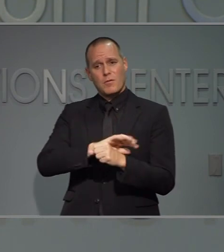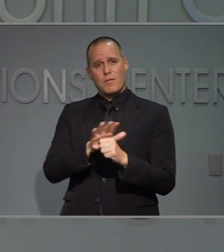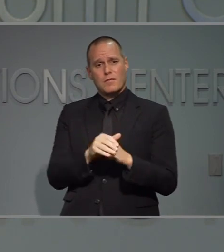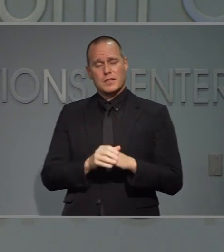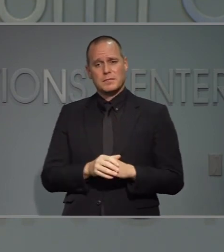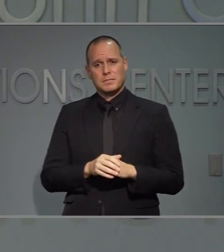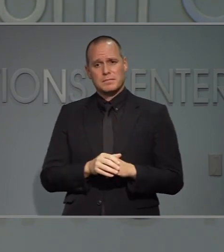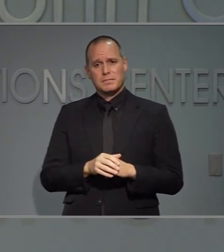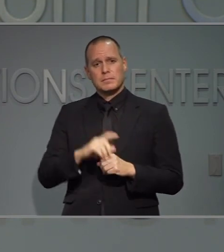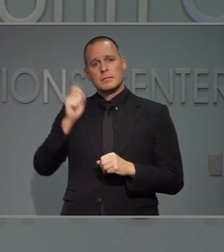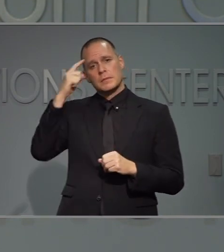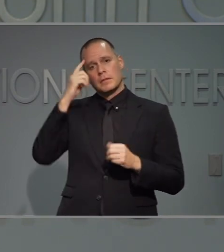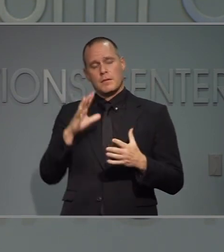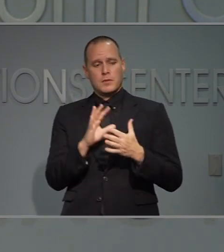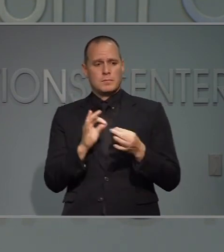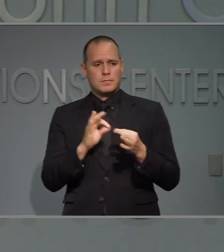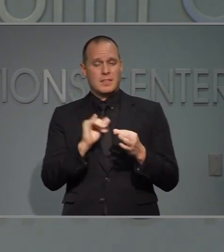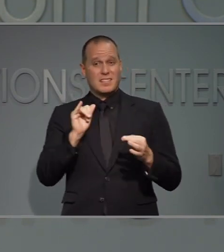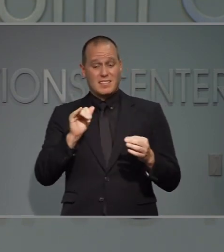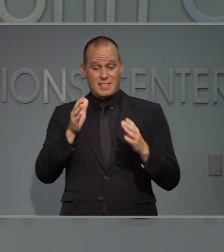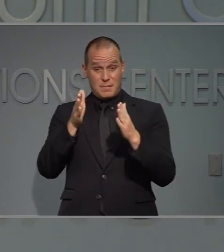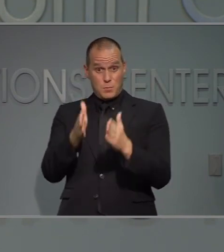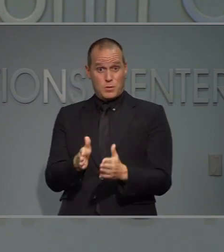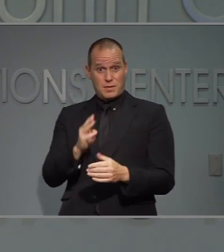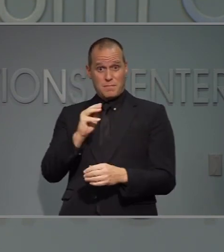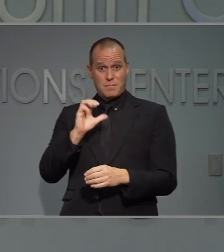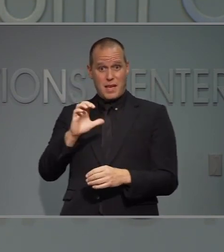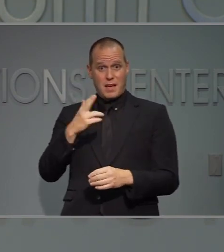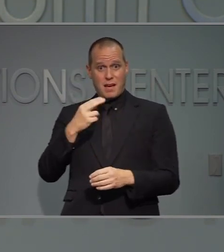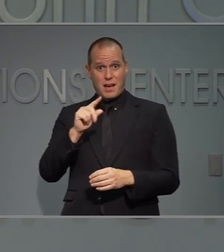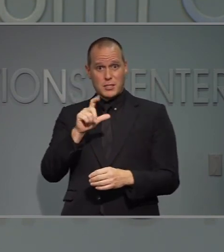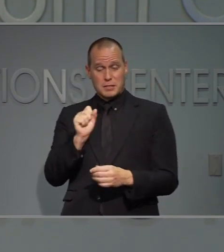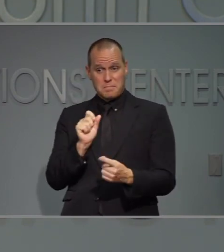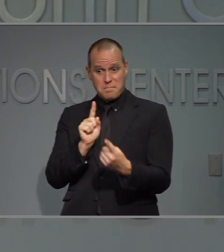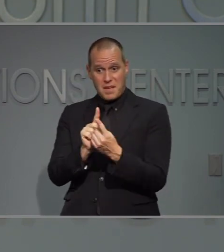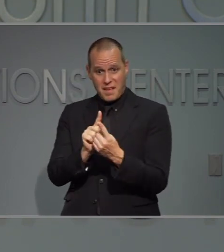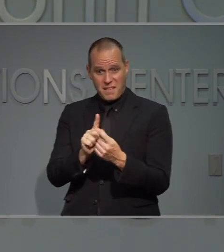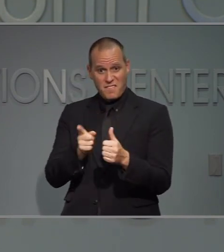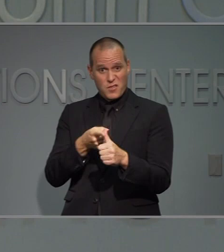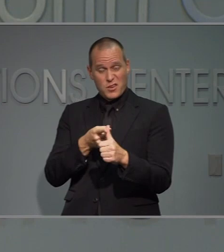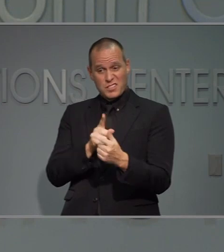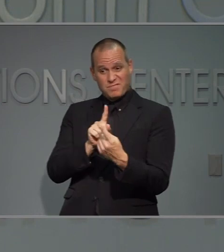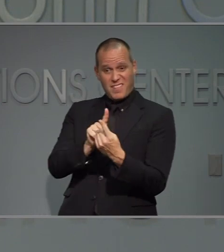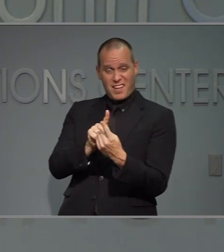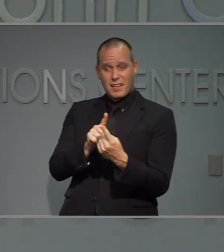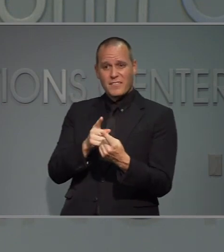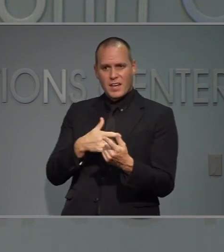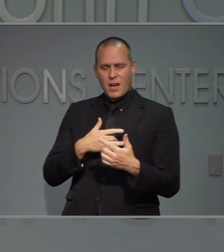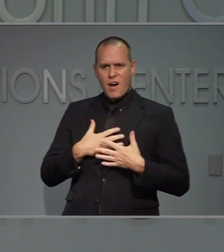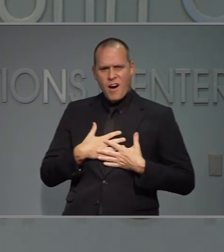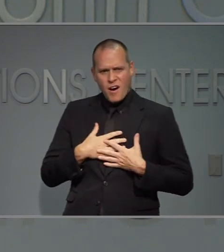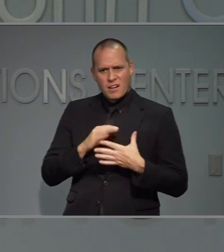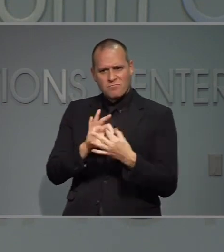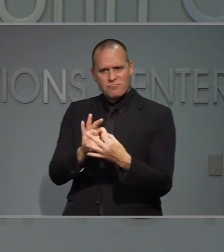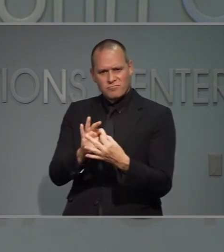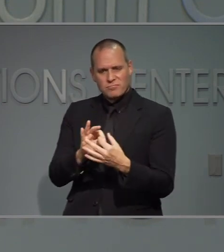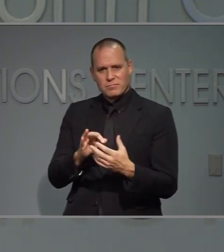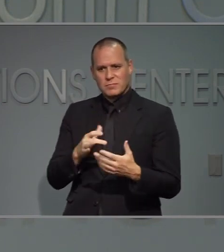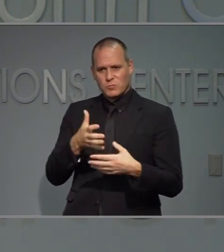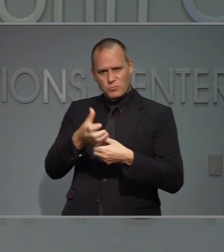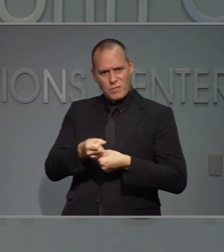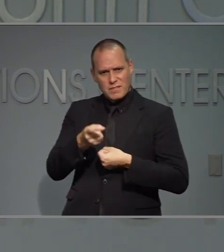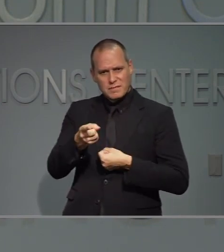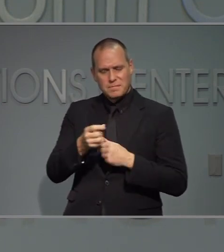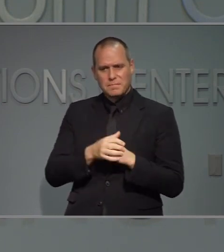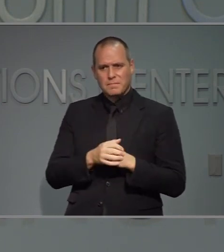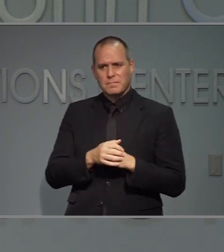el alcalde hacha ser una de esas personas que instantáneamente les caía bien a todos y confiaban en él.